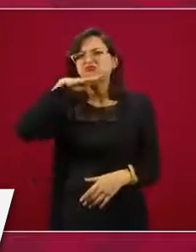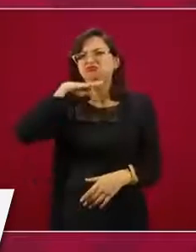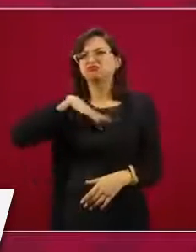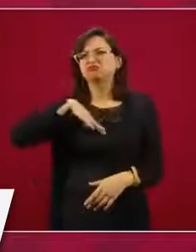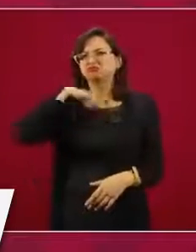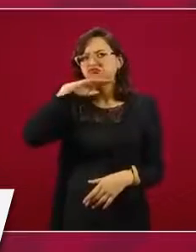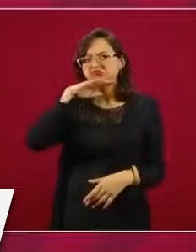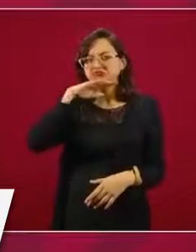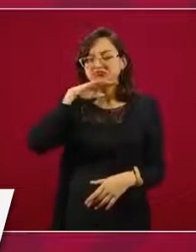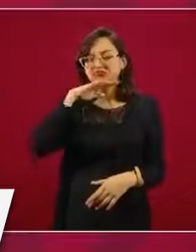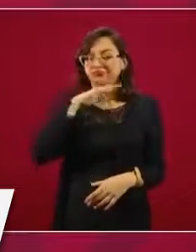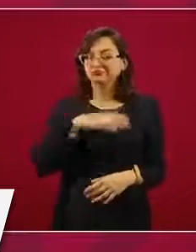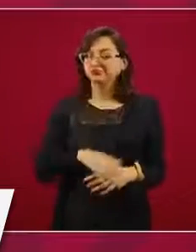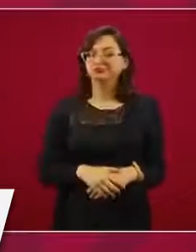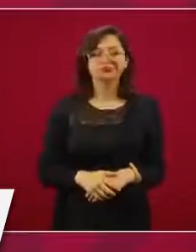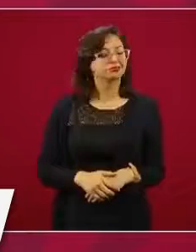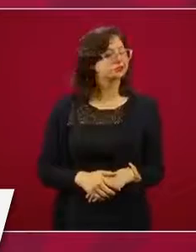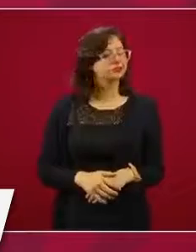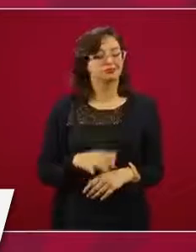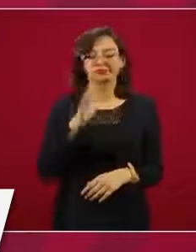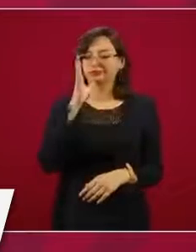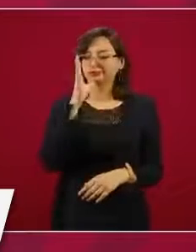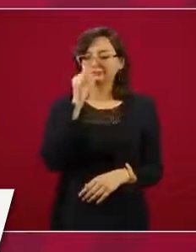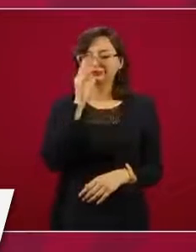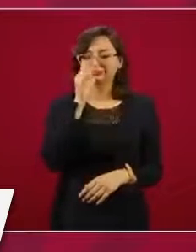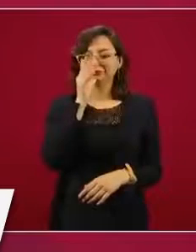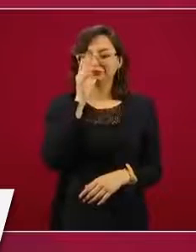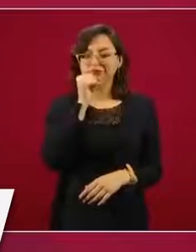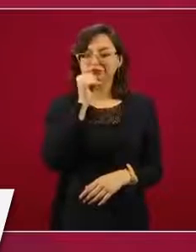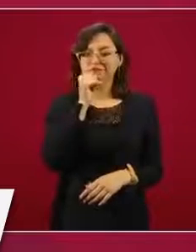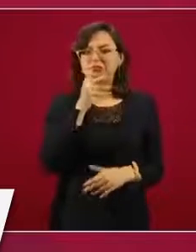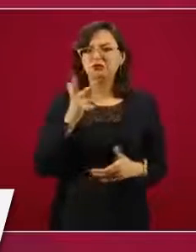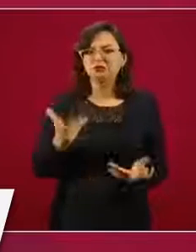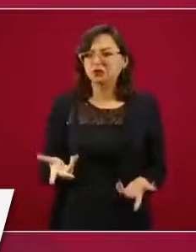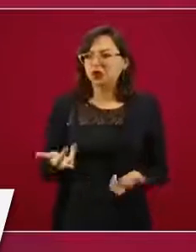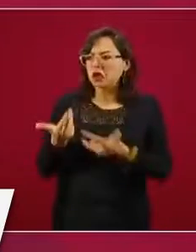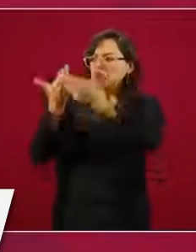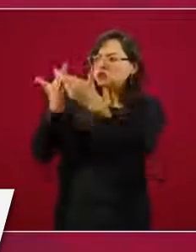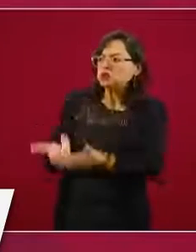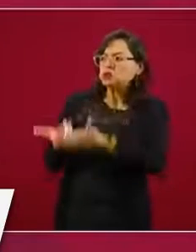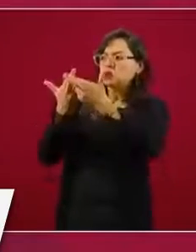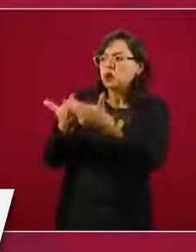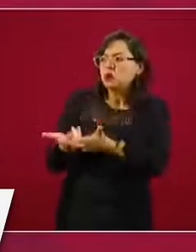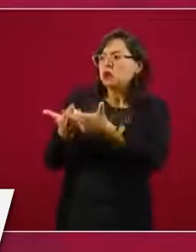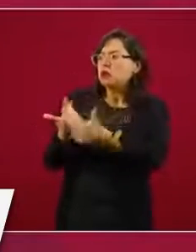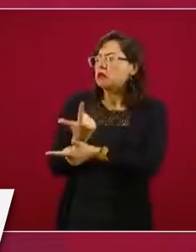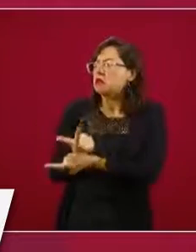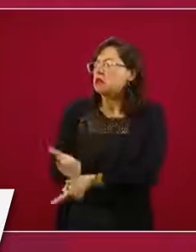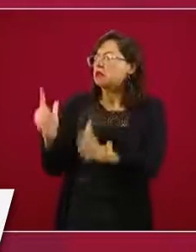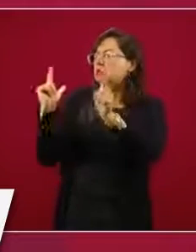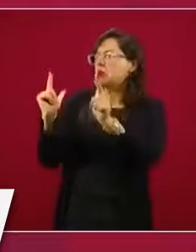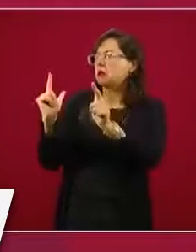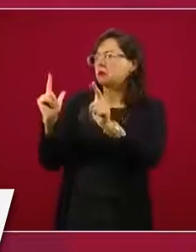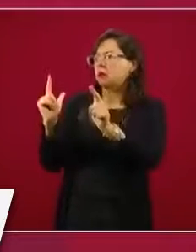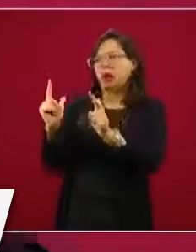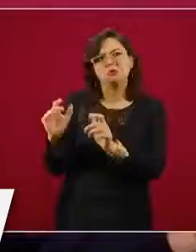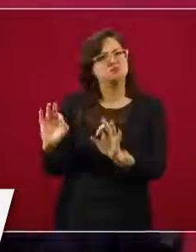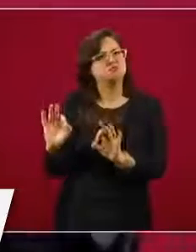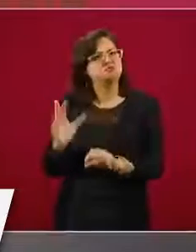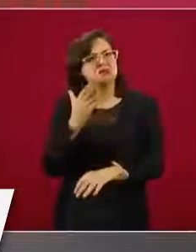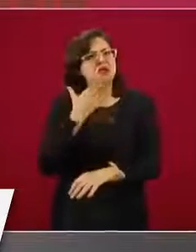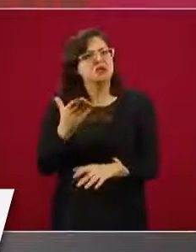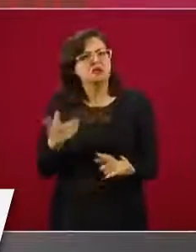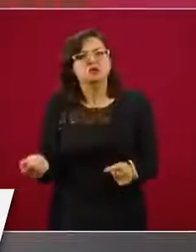coloquialmente, vale más que sobre y no que falte, entonces por eso